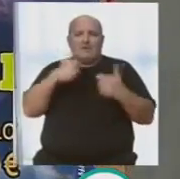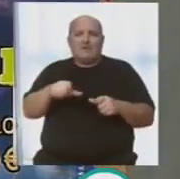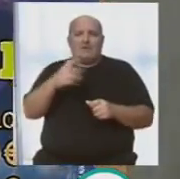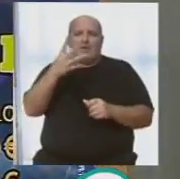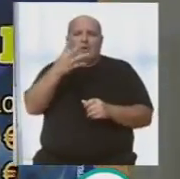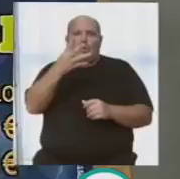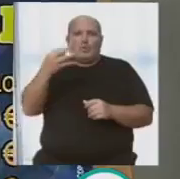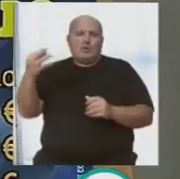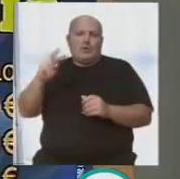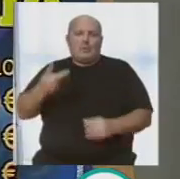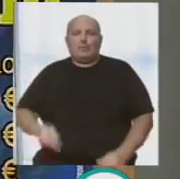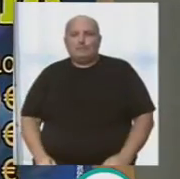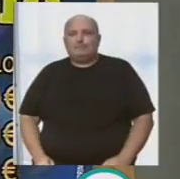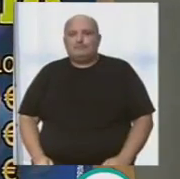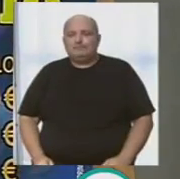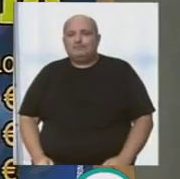hasta 400 euros.